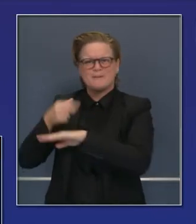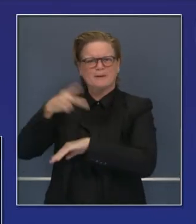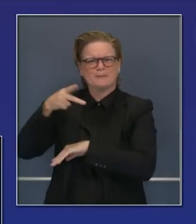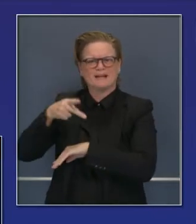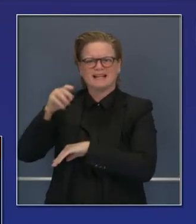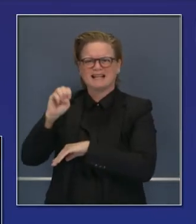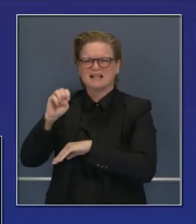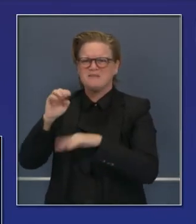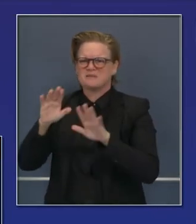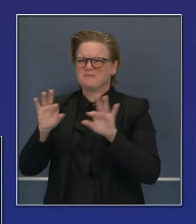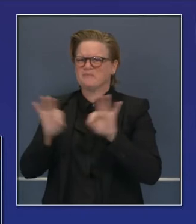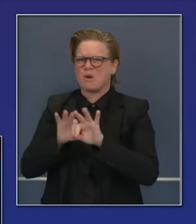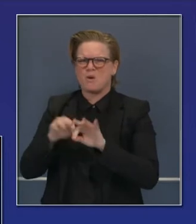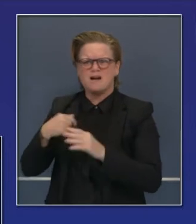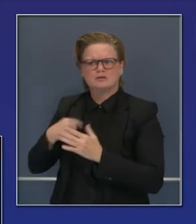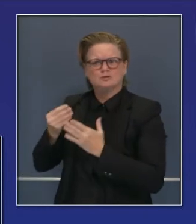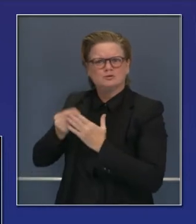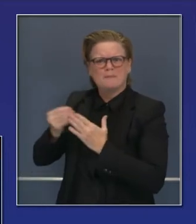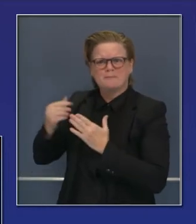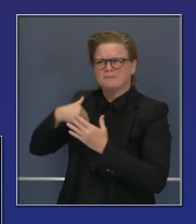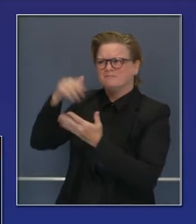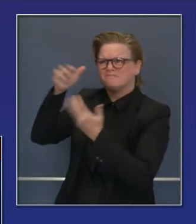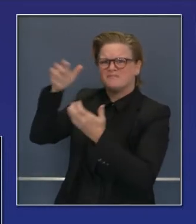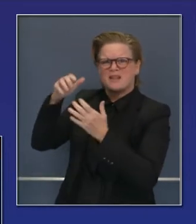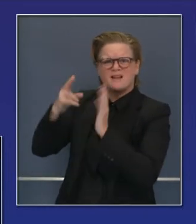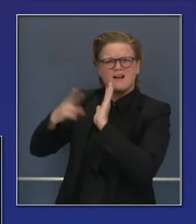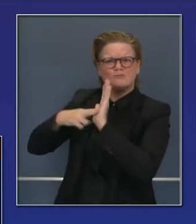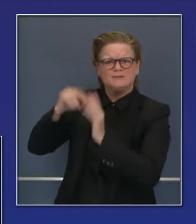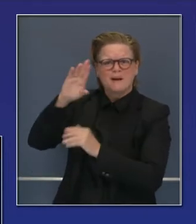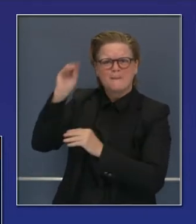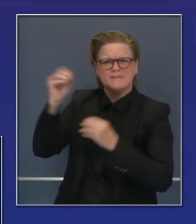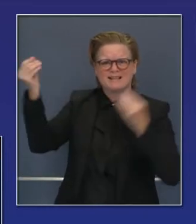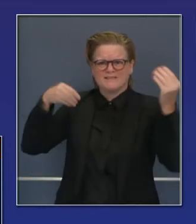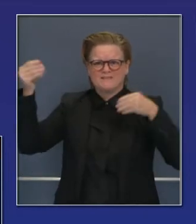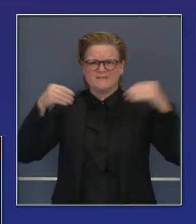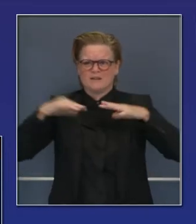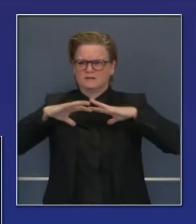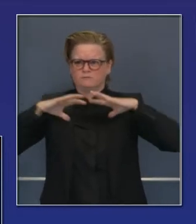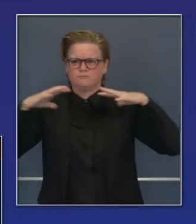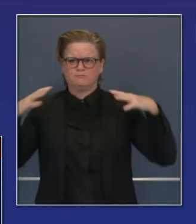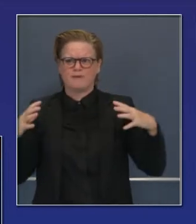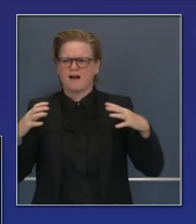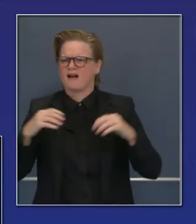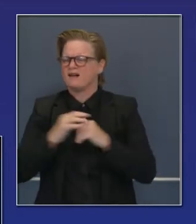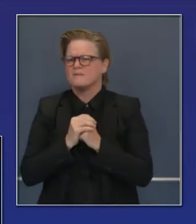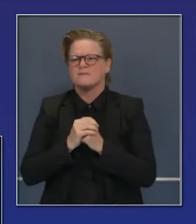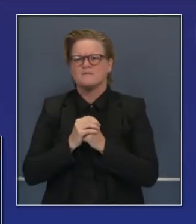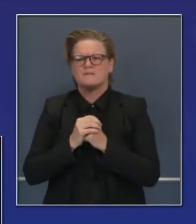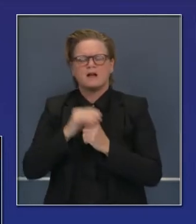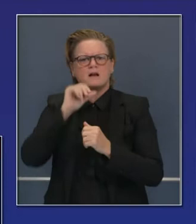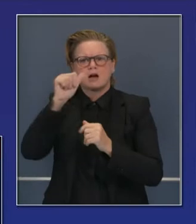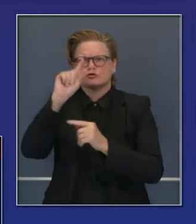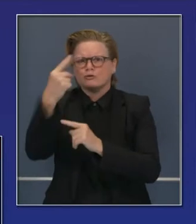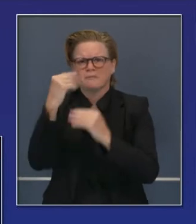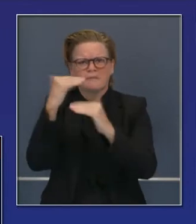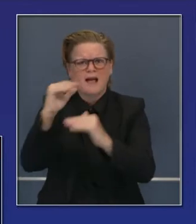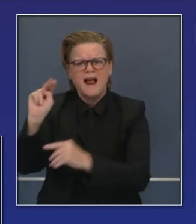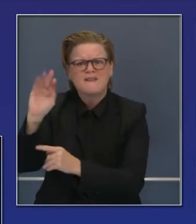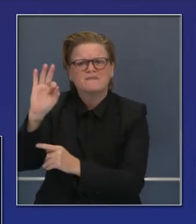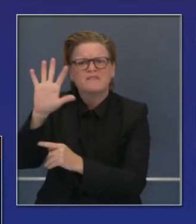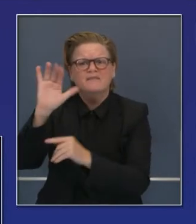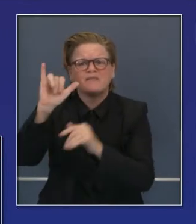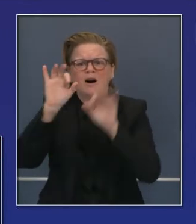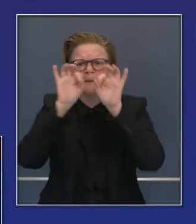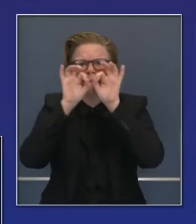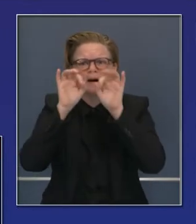que podamos obtener. Y este equipo de protección personal, no solo estamos hablando de mascarillas, pero también